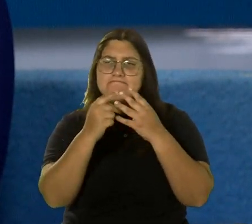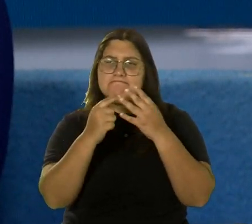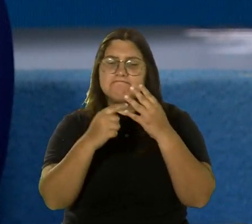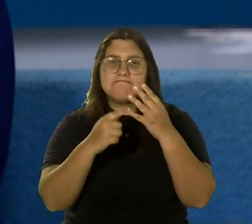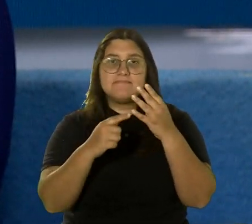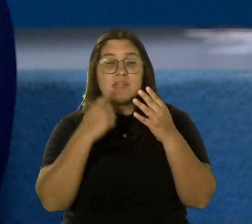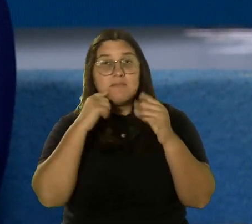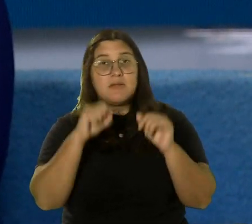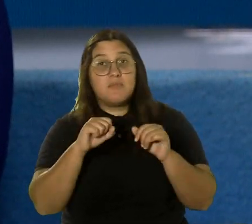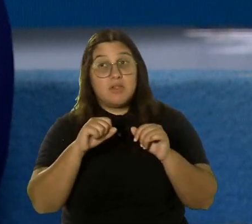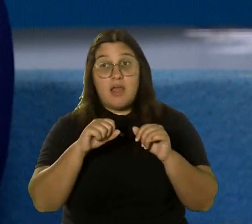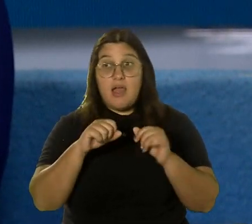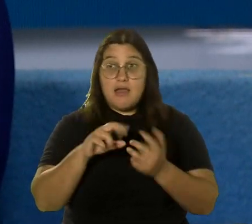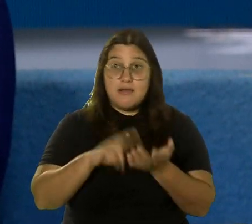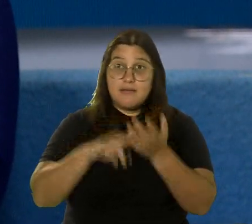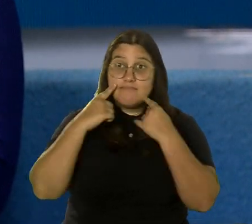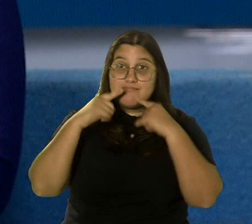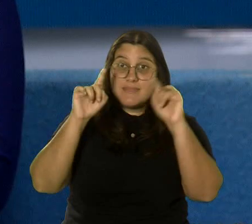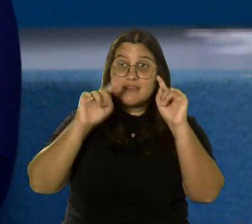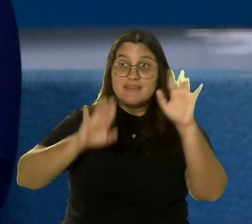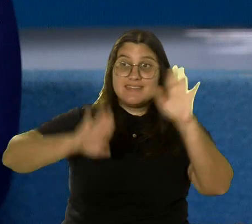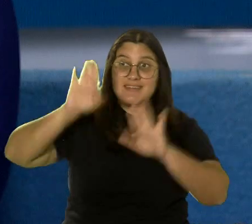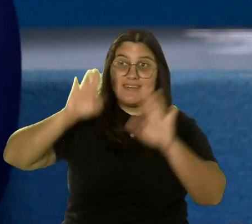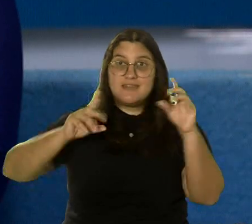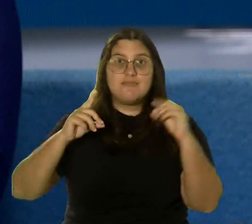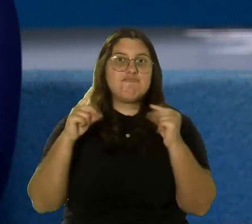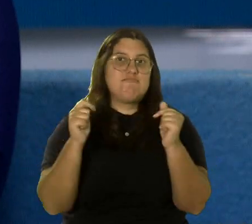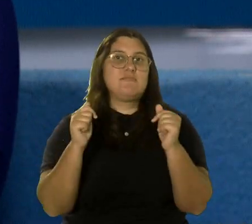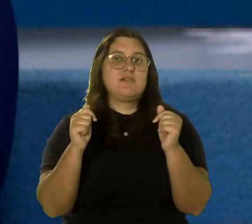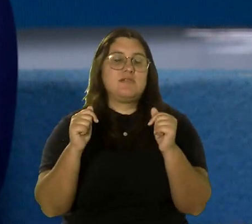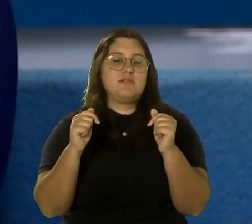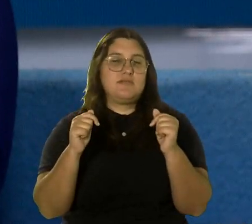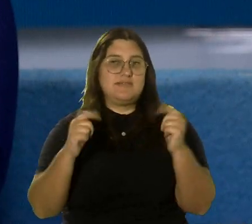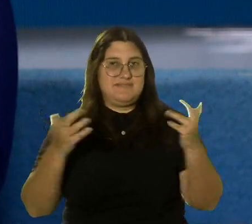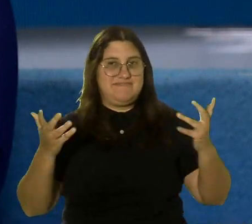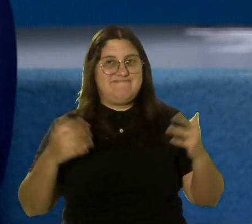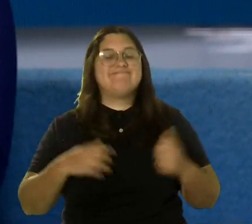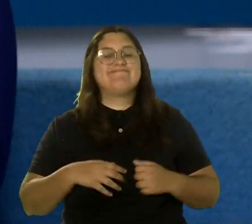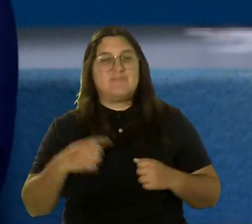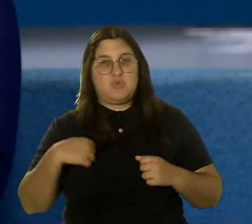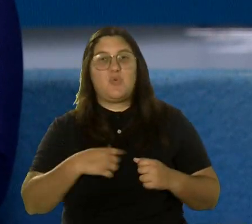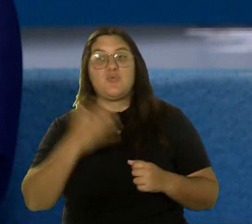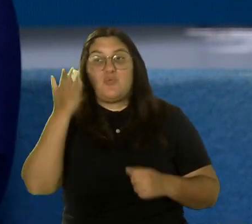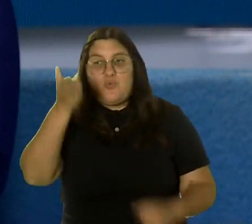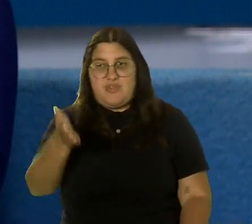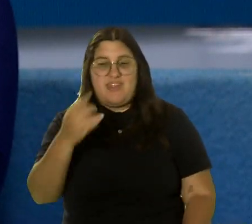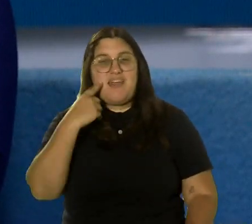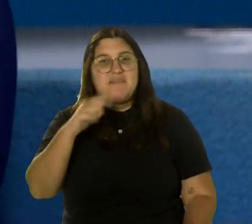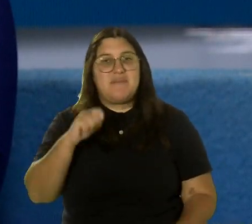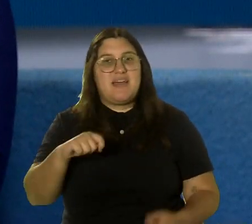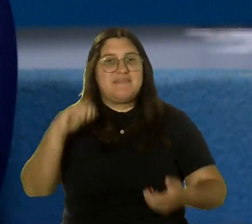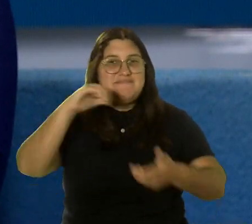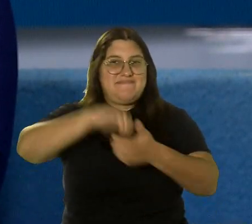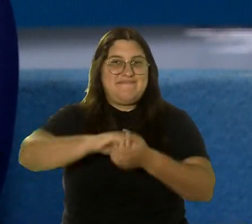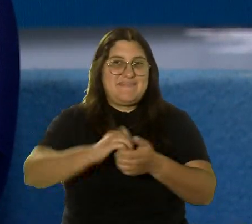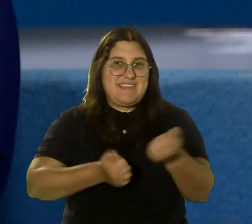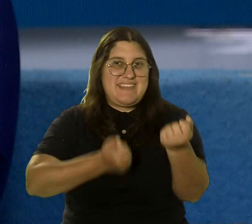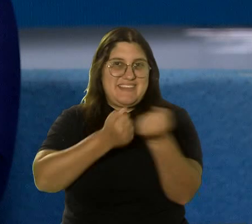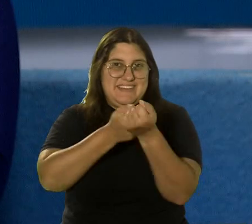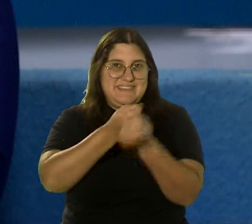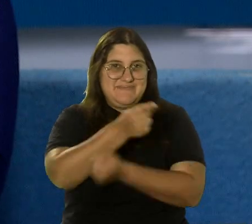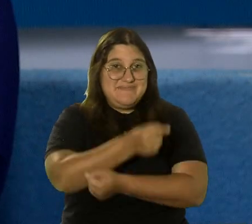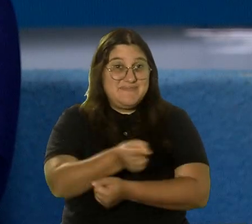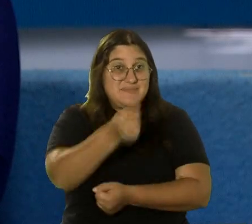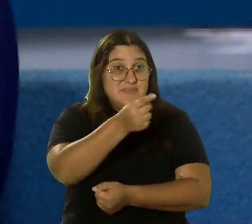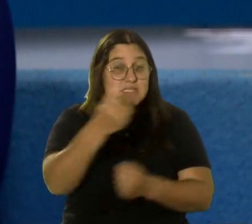obtener su subasta o su contrato de manera inmediata al momento, nosotros vamos a estar allí para poder entonces asistirle. Si por